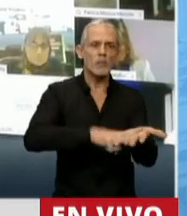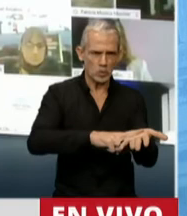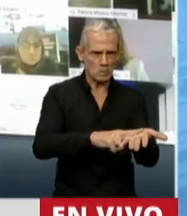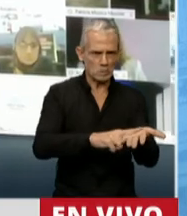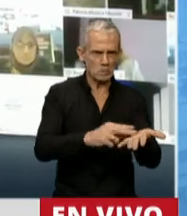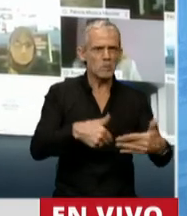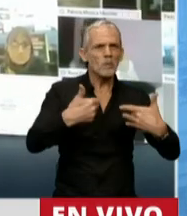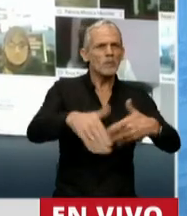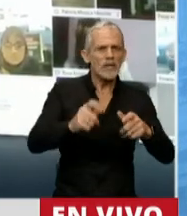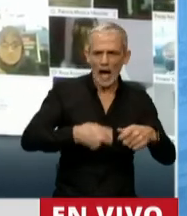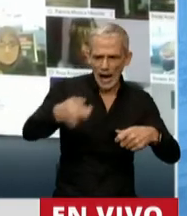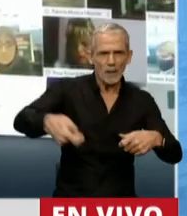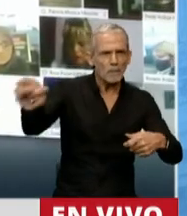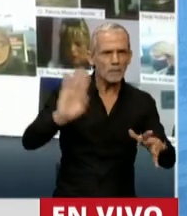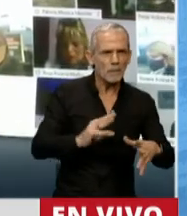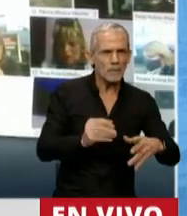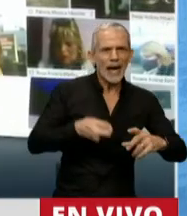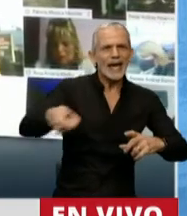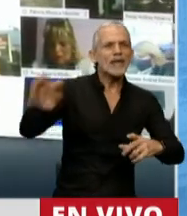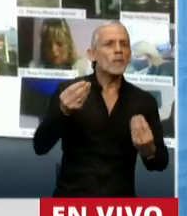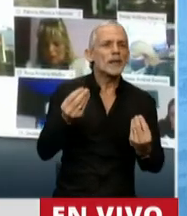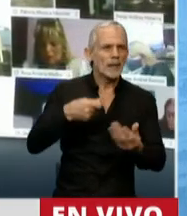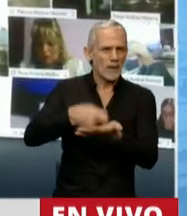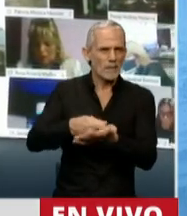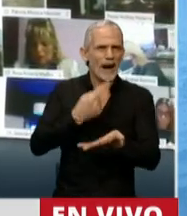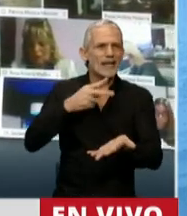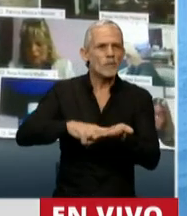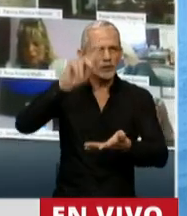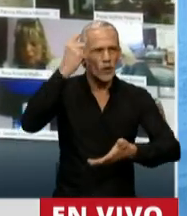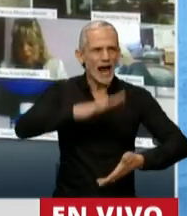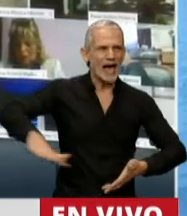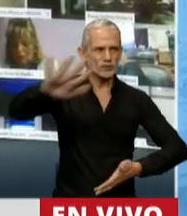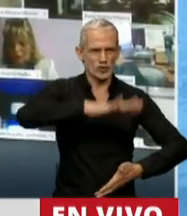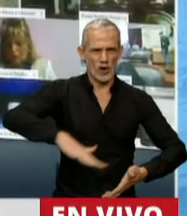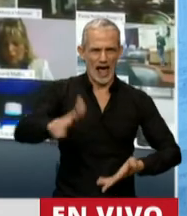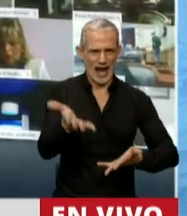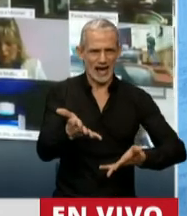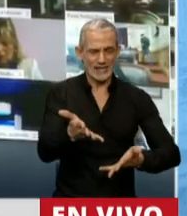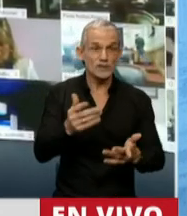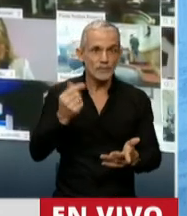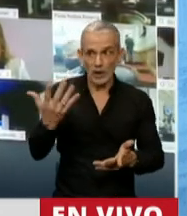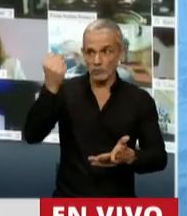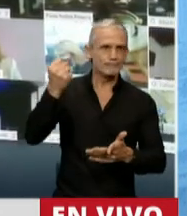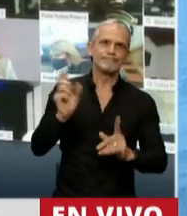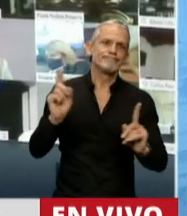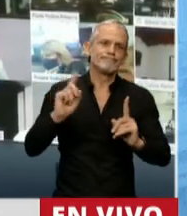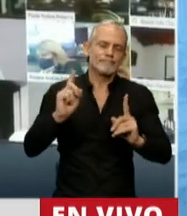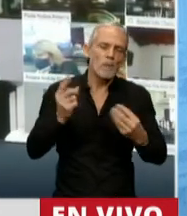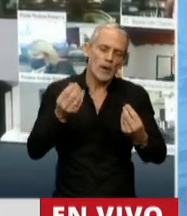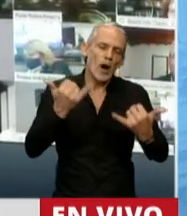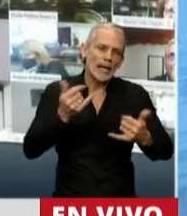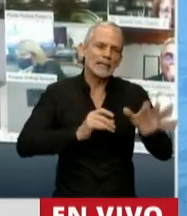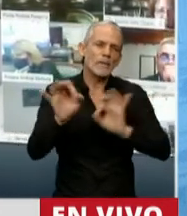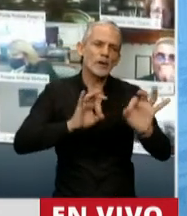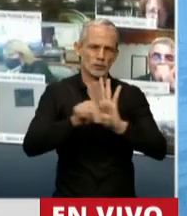poder usar para el pago de impuestos nacionales. Y, bueno, lo que conseguimos no fue lo que pretendíamos, pero nos